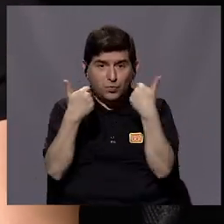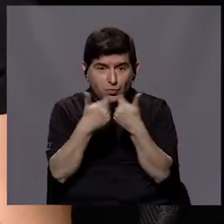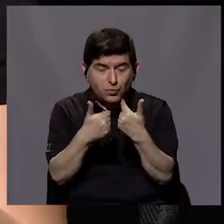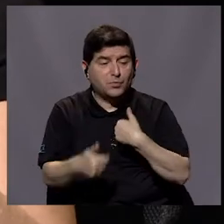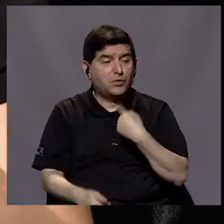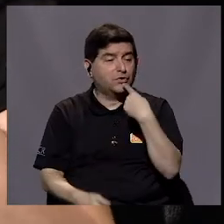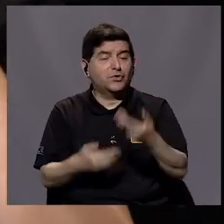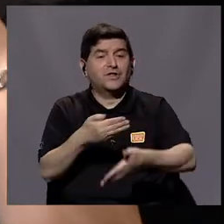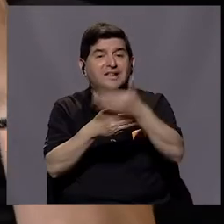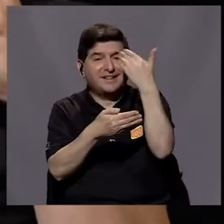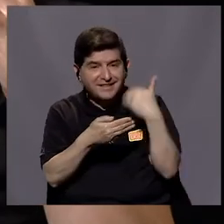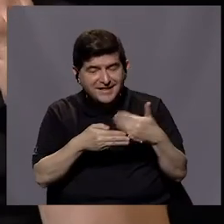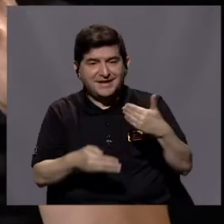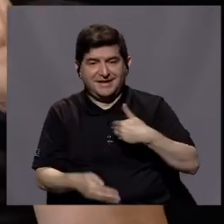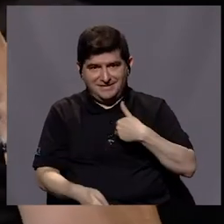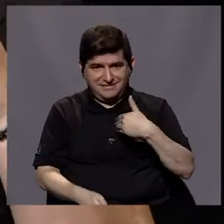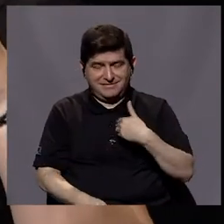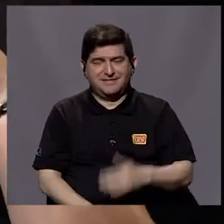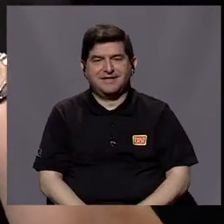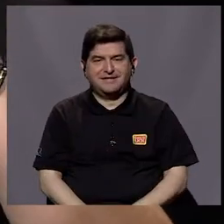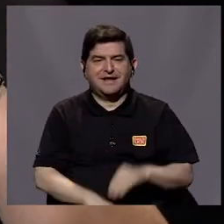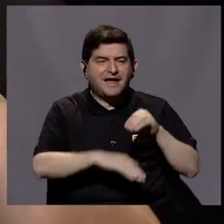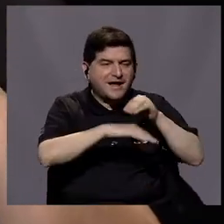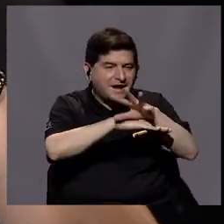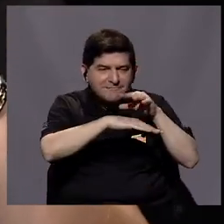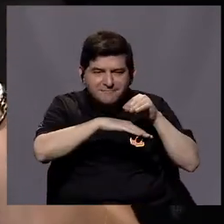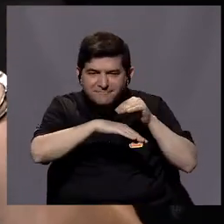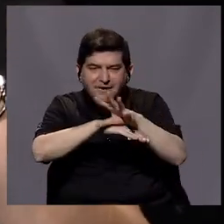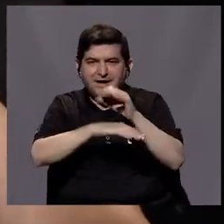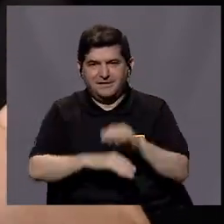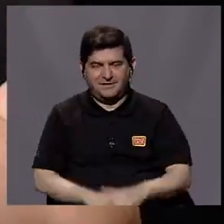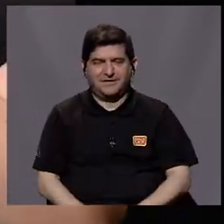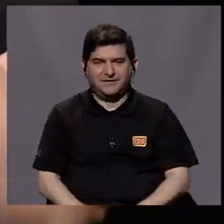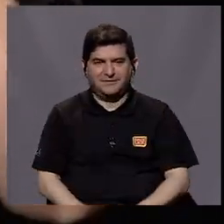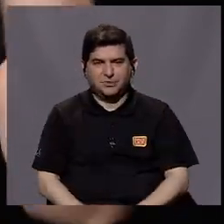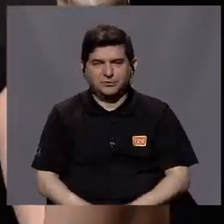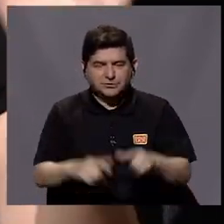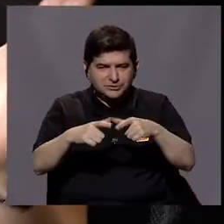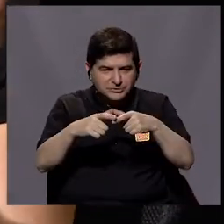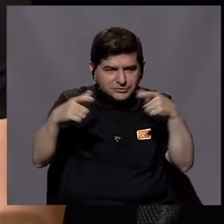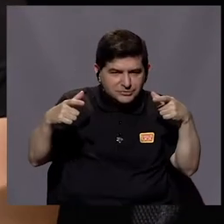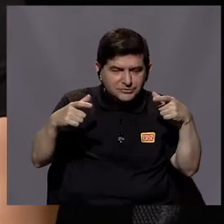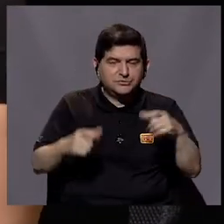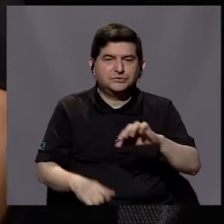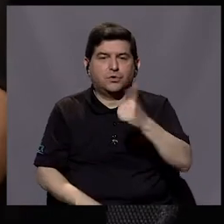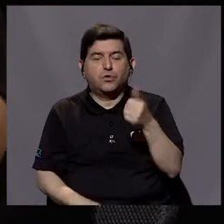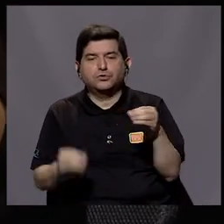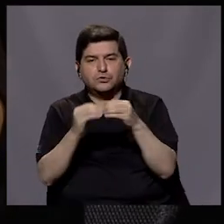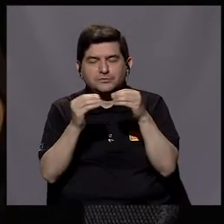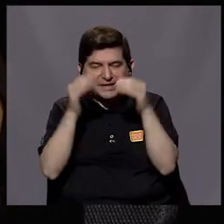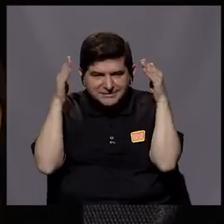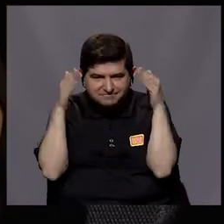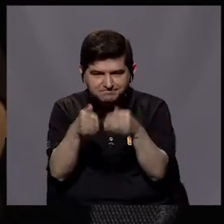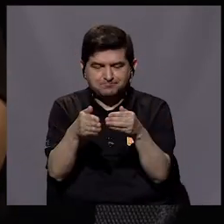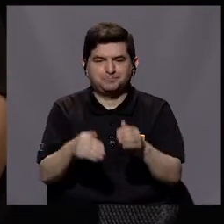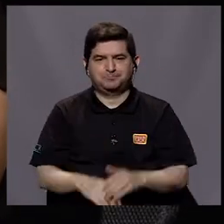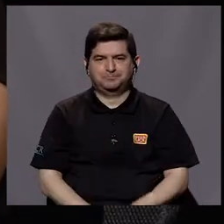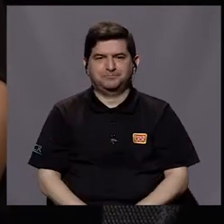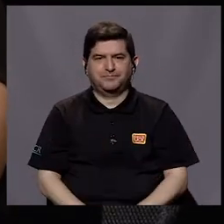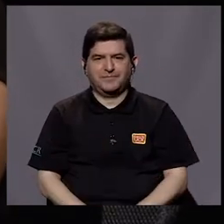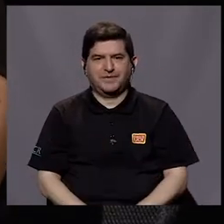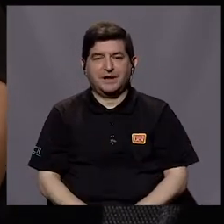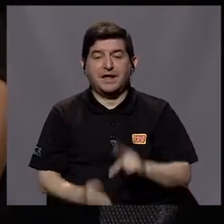grupo, es como lo que yo le decía antes, que tenemos como efectos que son como masivos y otros que son más centralizados.